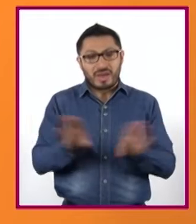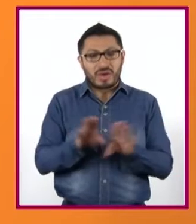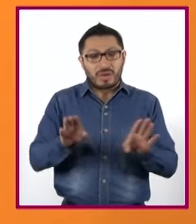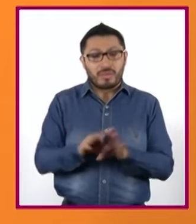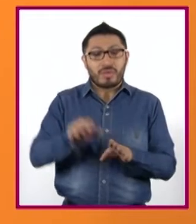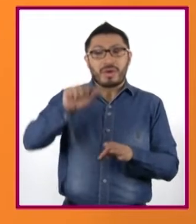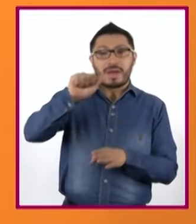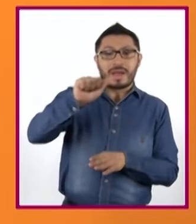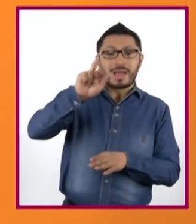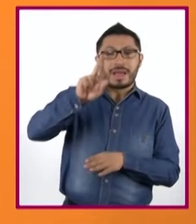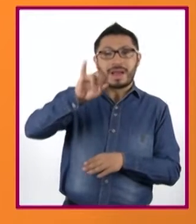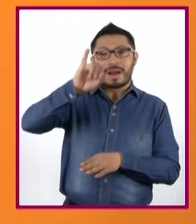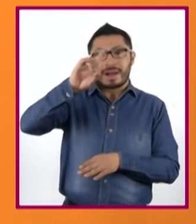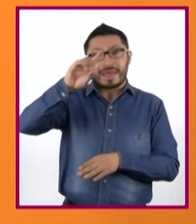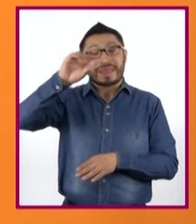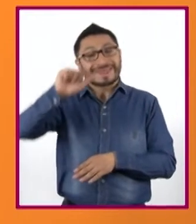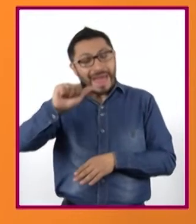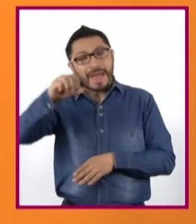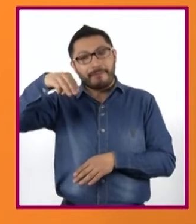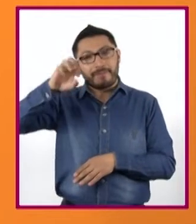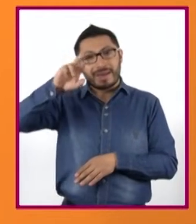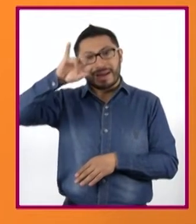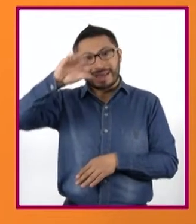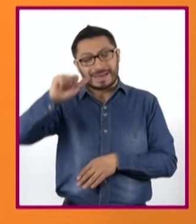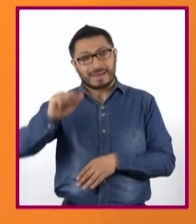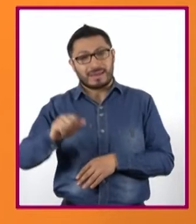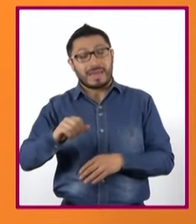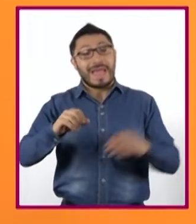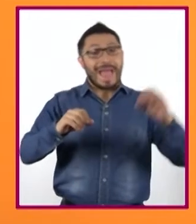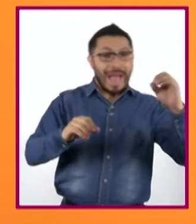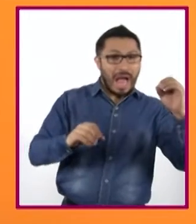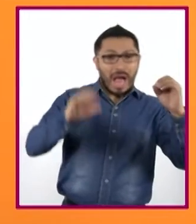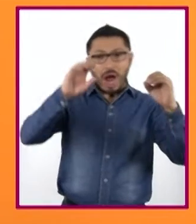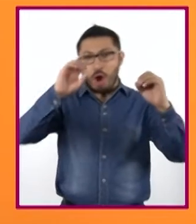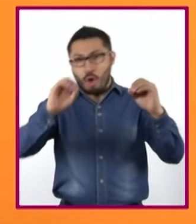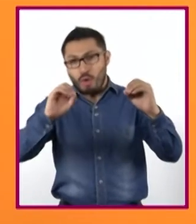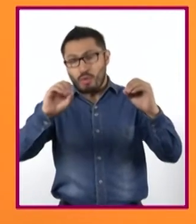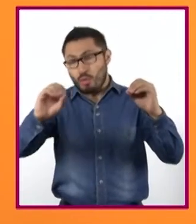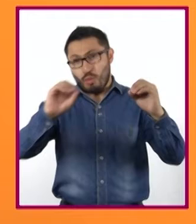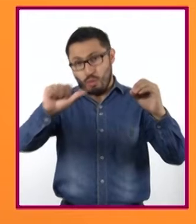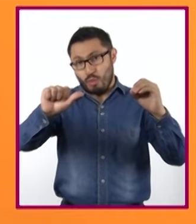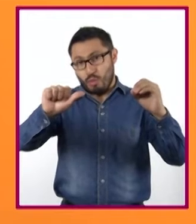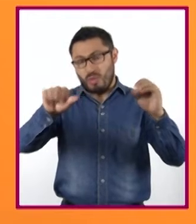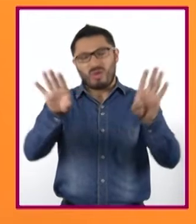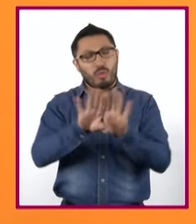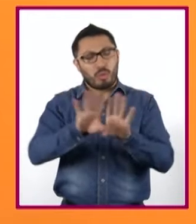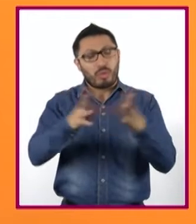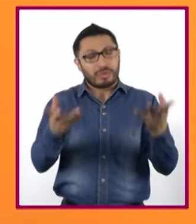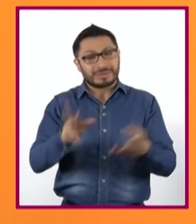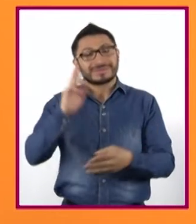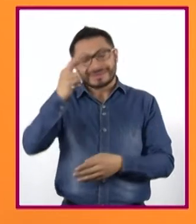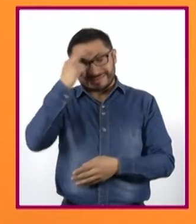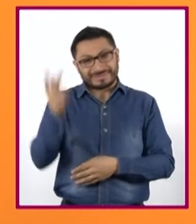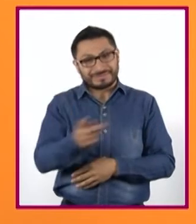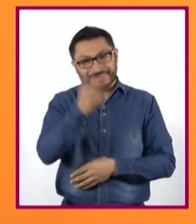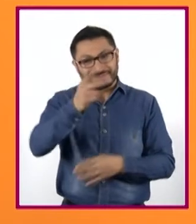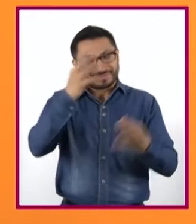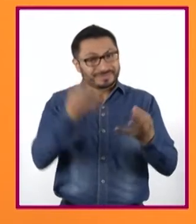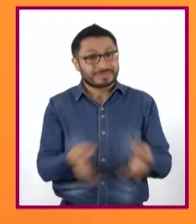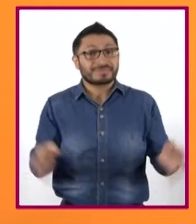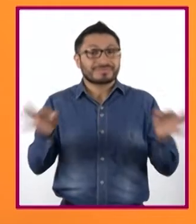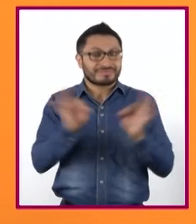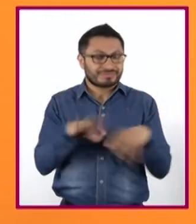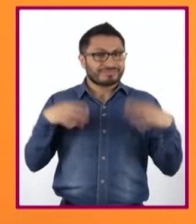Árida América. ¿El otro nombre es incorrecto? Recuerden que preguntar es indispensable